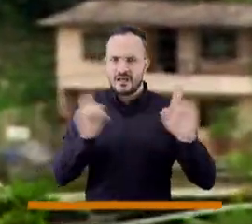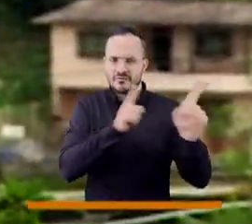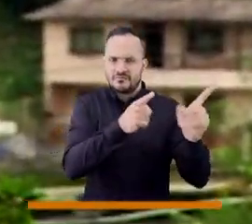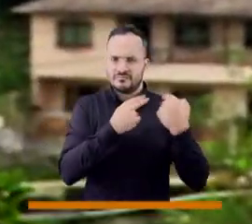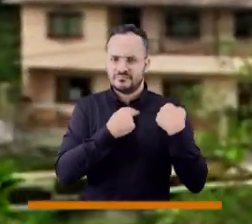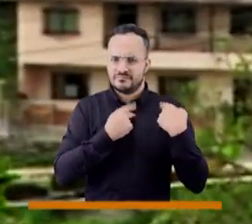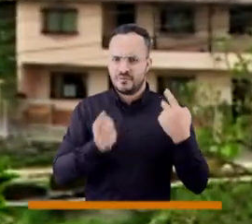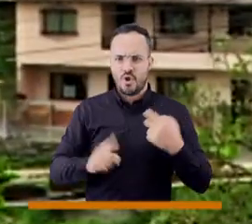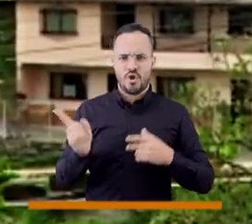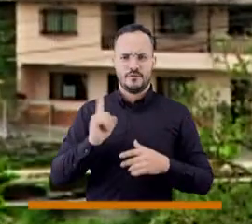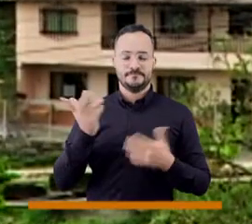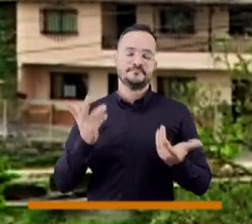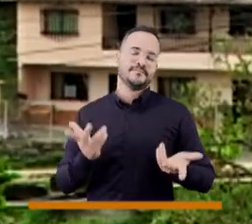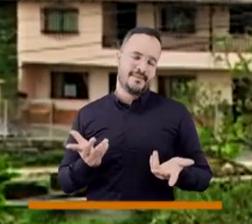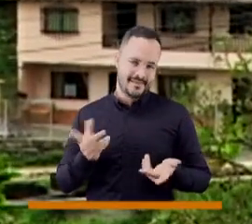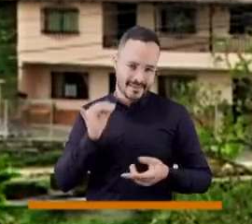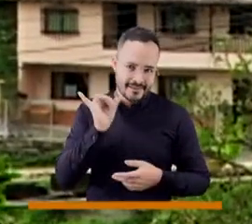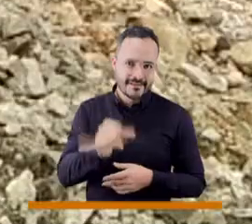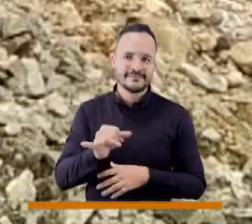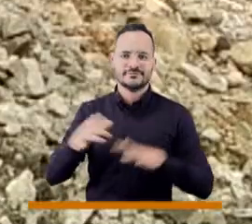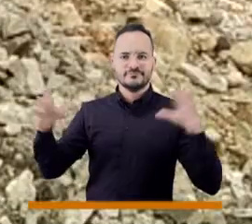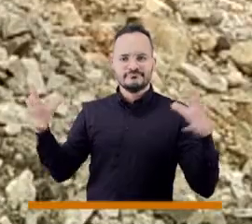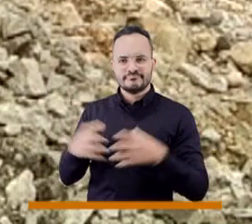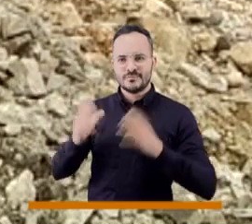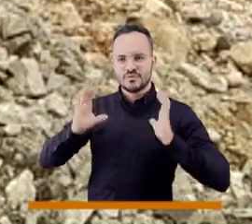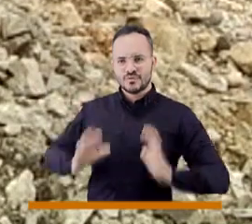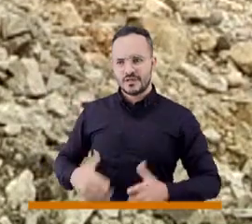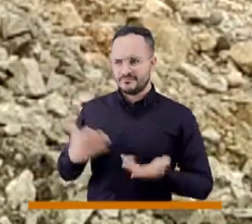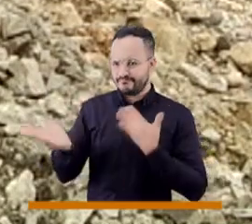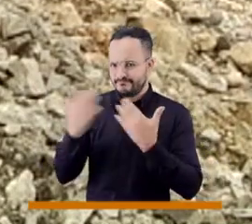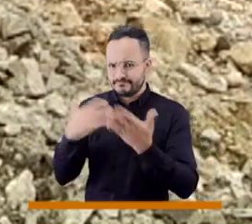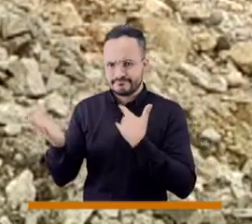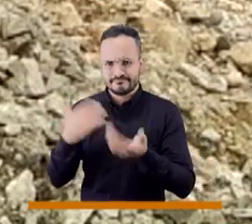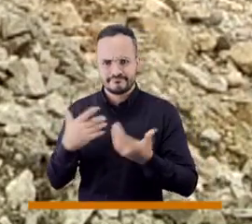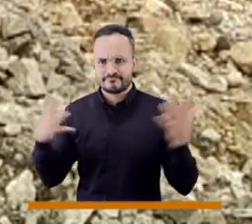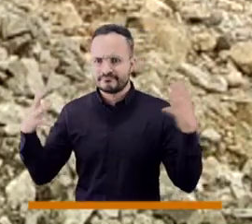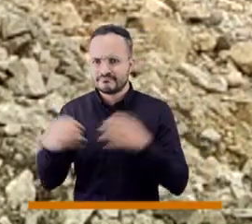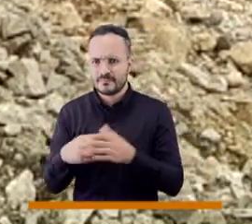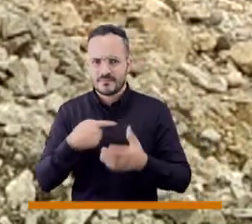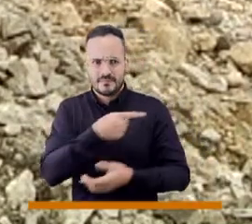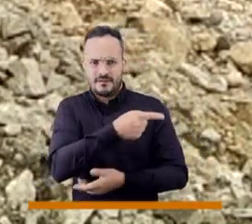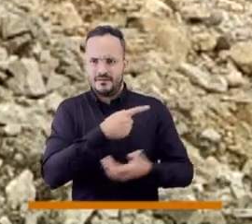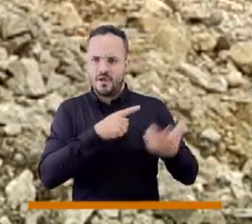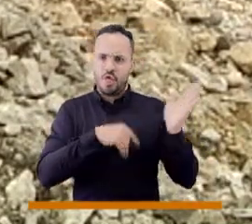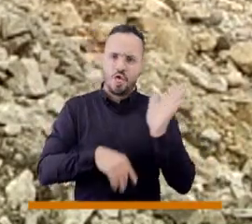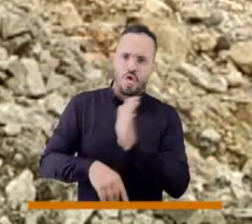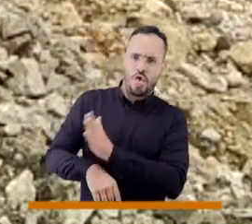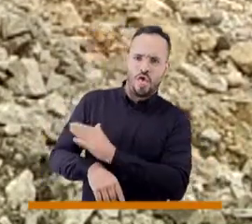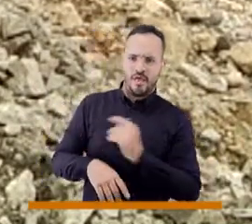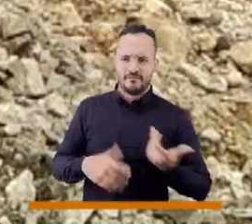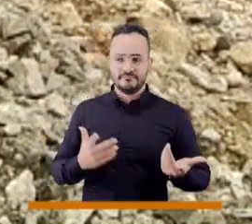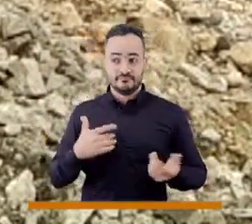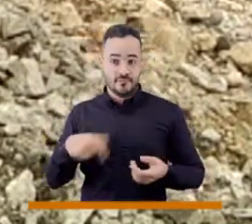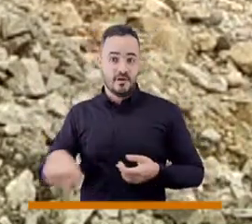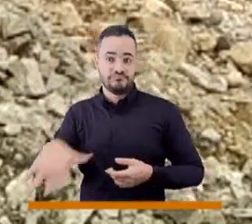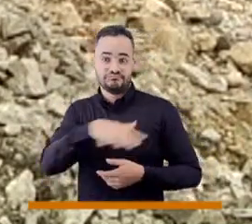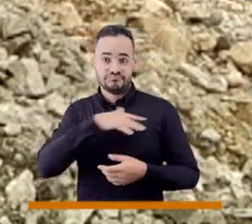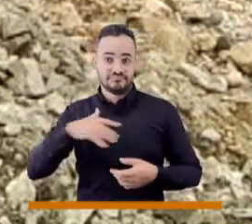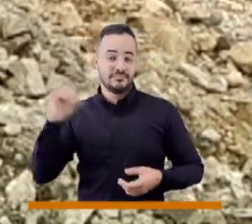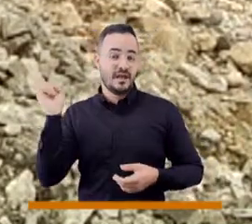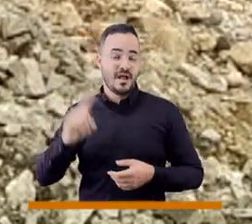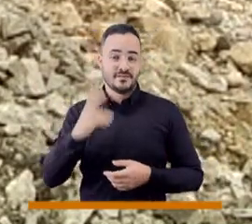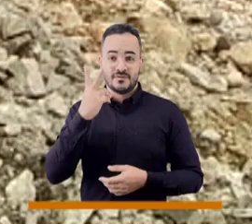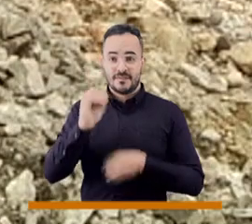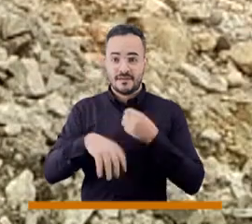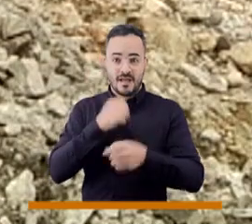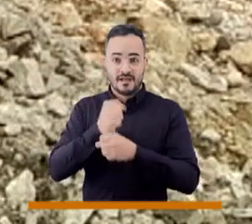esa vía. Y ahí fue cuando como comunidad empezamos a unirnos, a convocarnos, porque somos una comunidad que en los 20